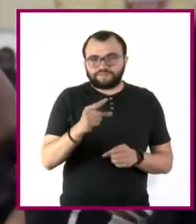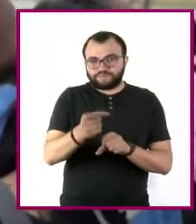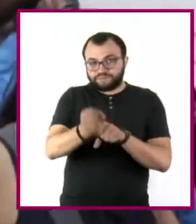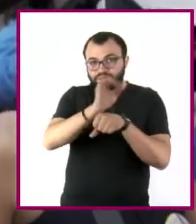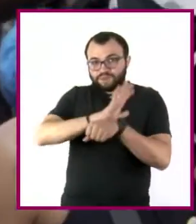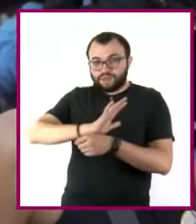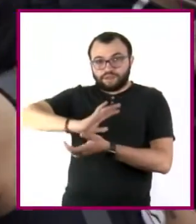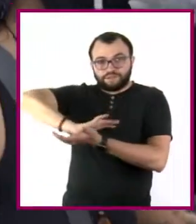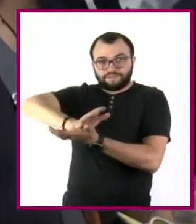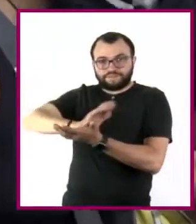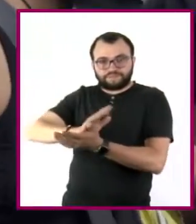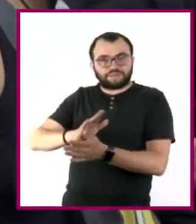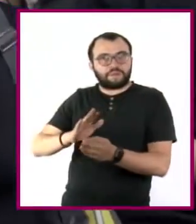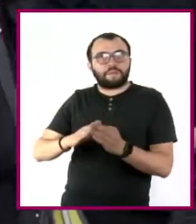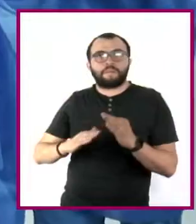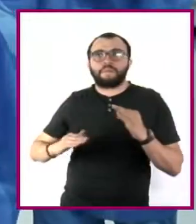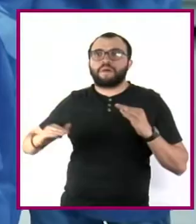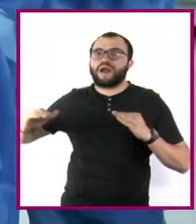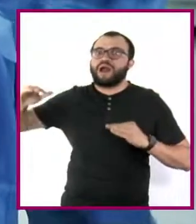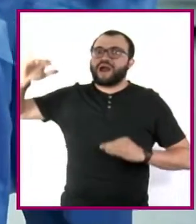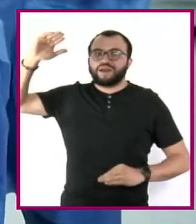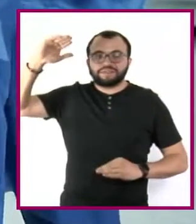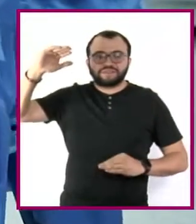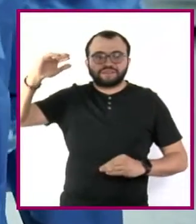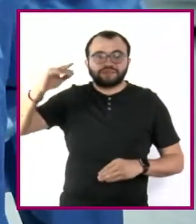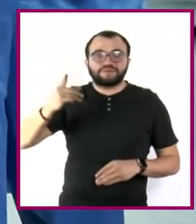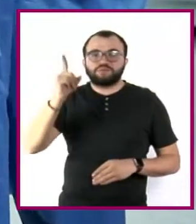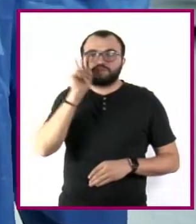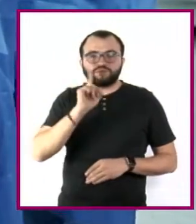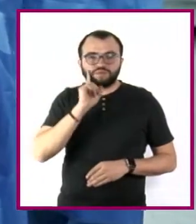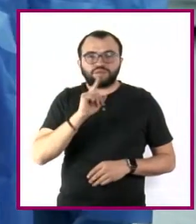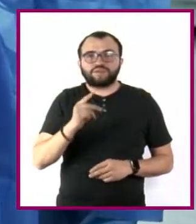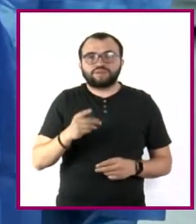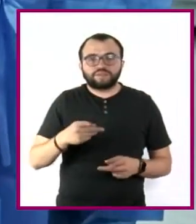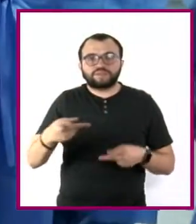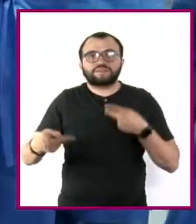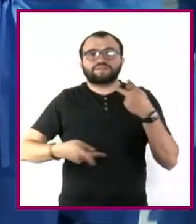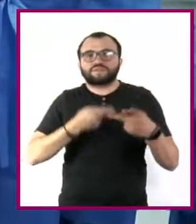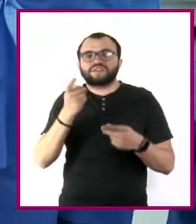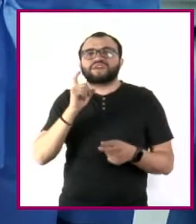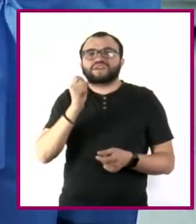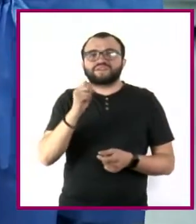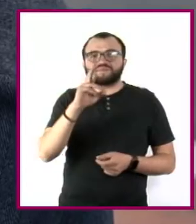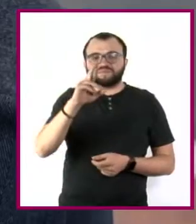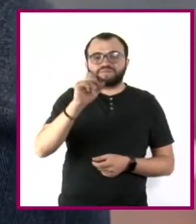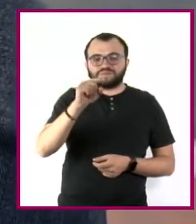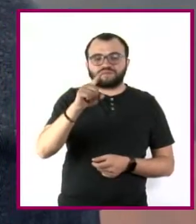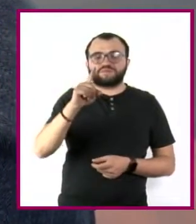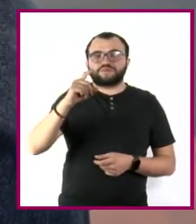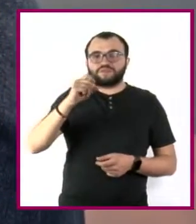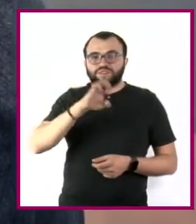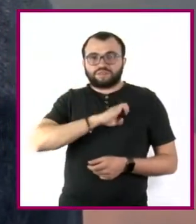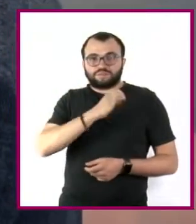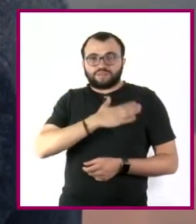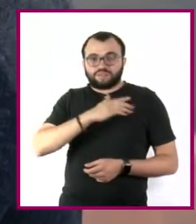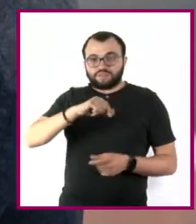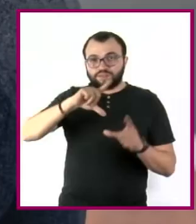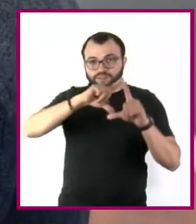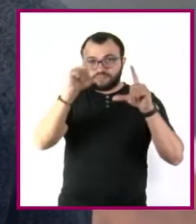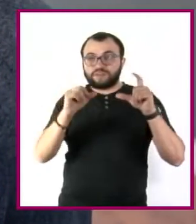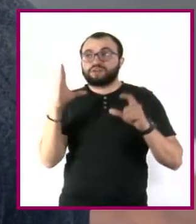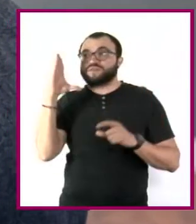discriminación racial va en aumento. Una enfermera narra en un video el racismo que sufren los hispanos y afroamericanos